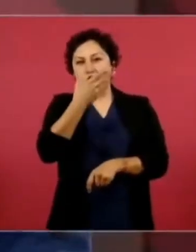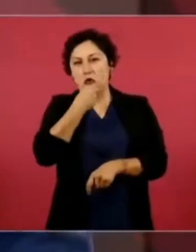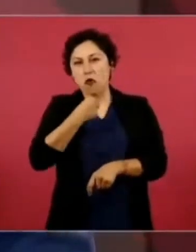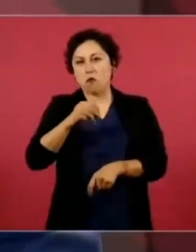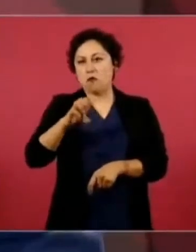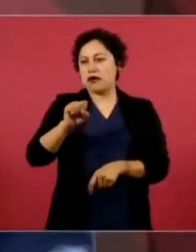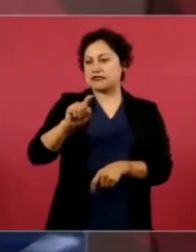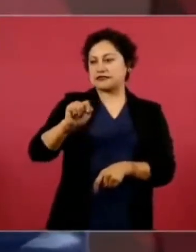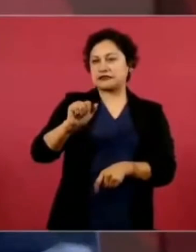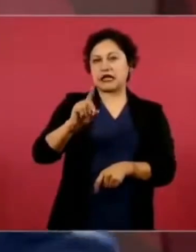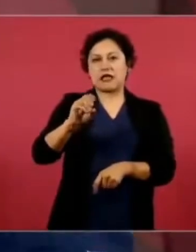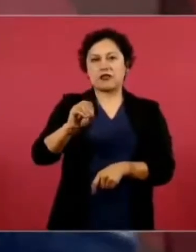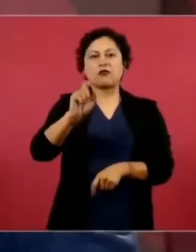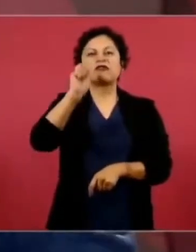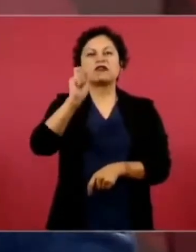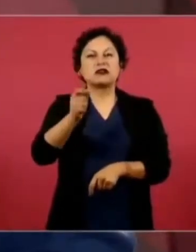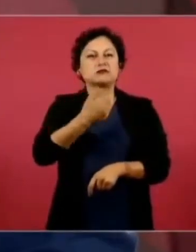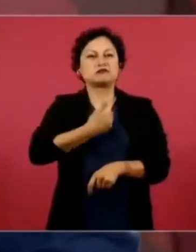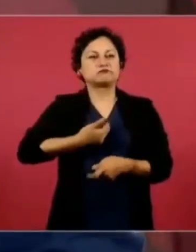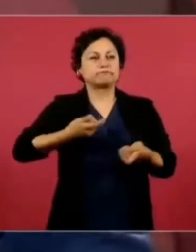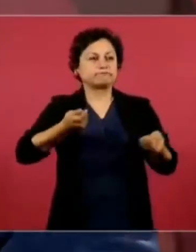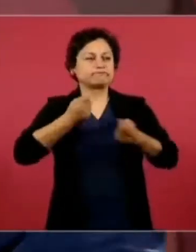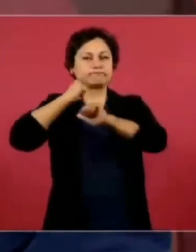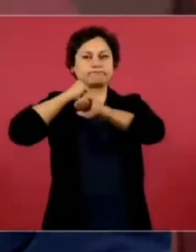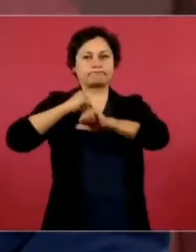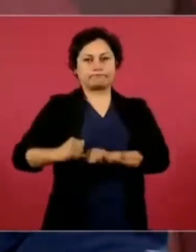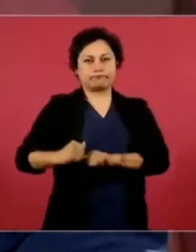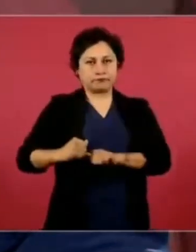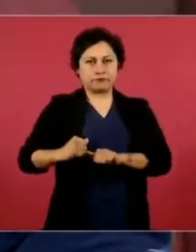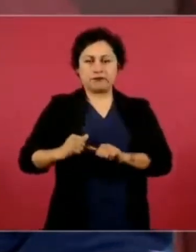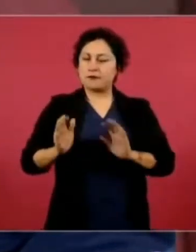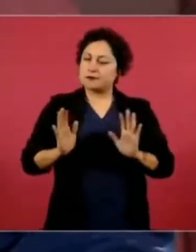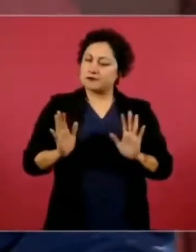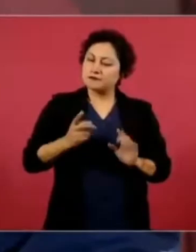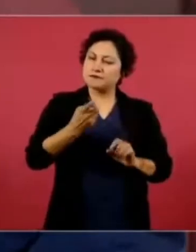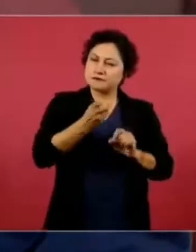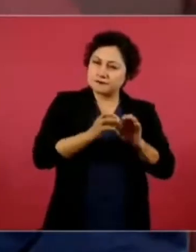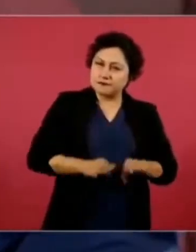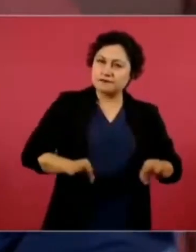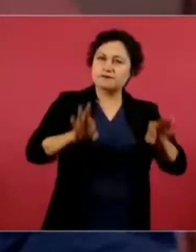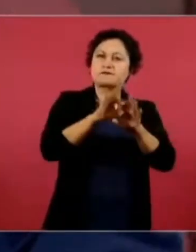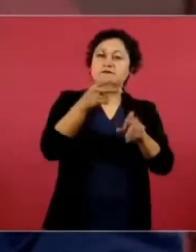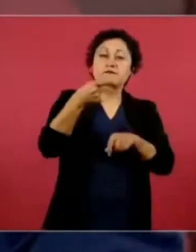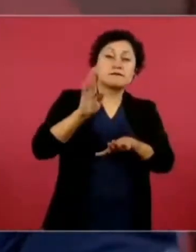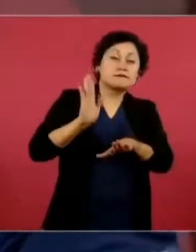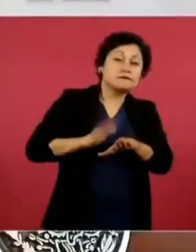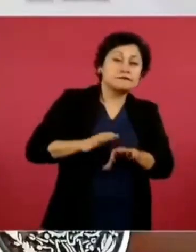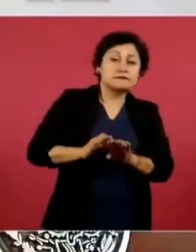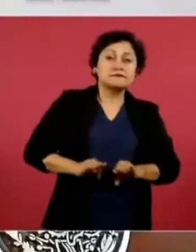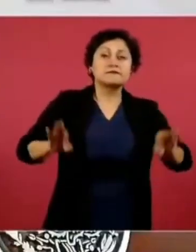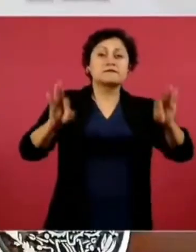lo más importante es ser hombre de nación, pero en este caso